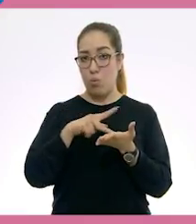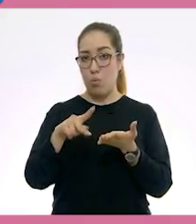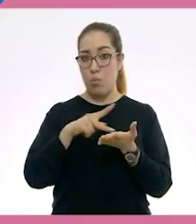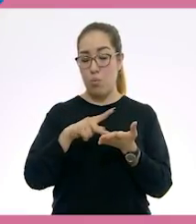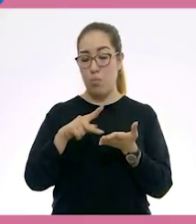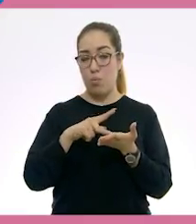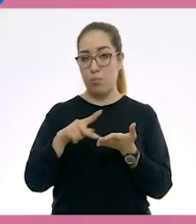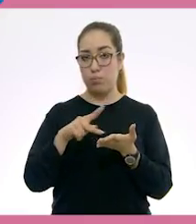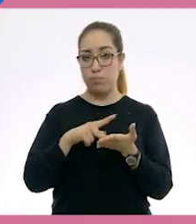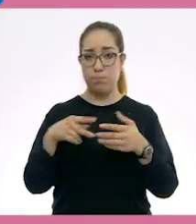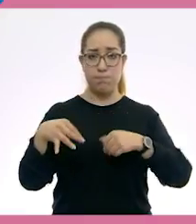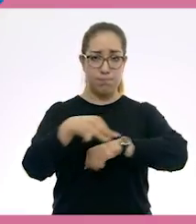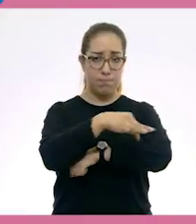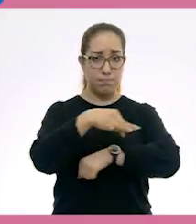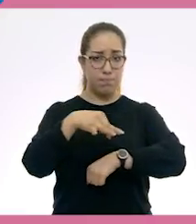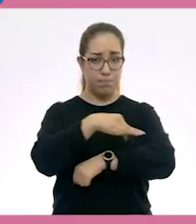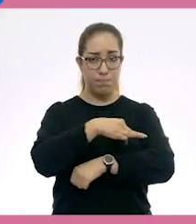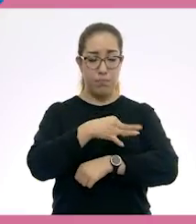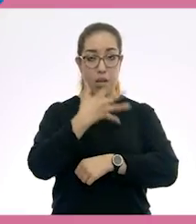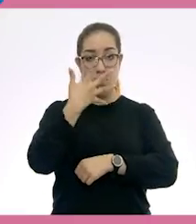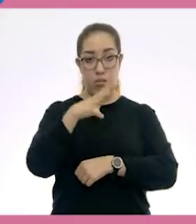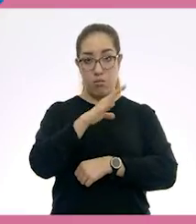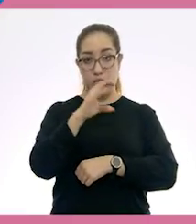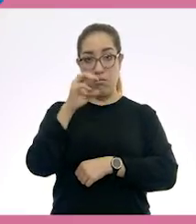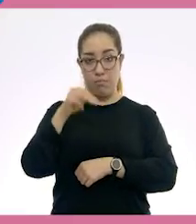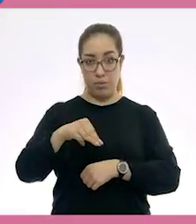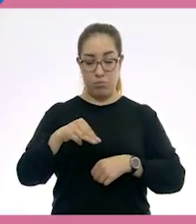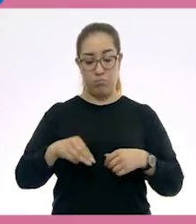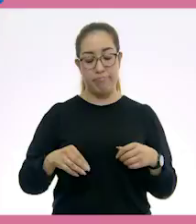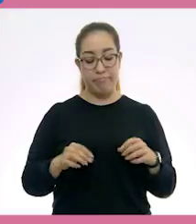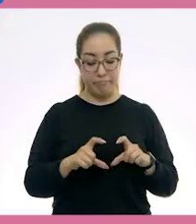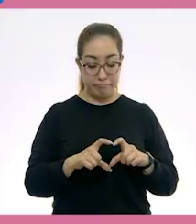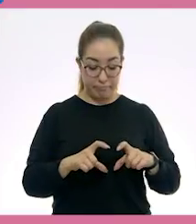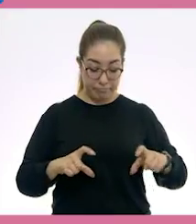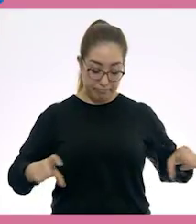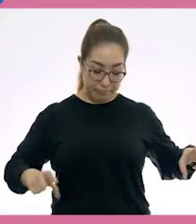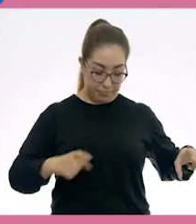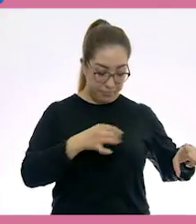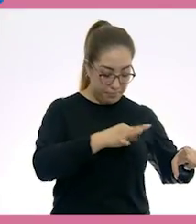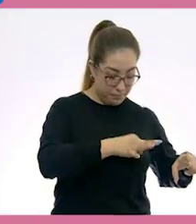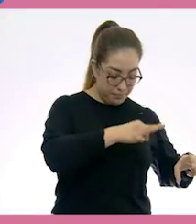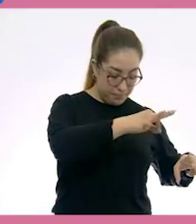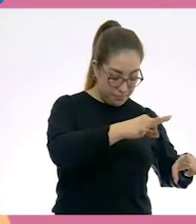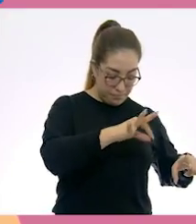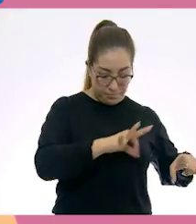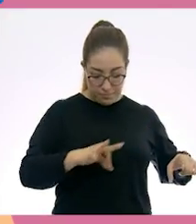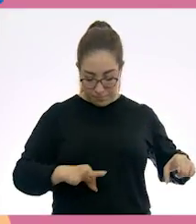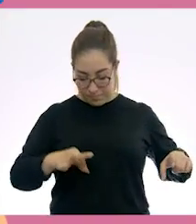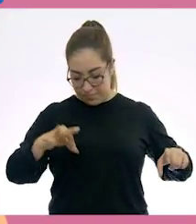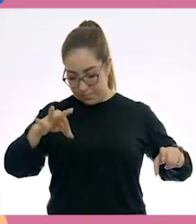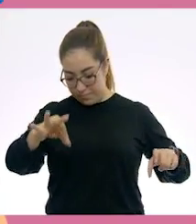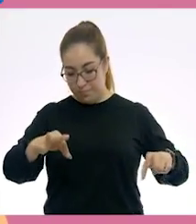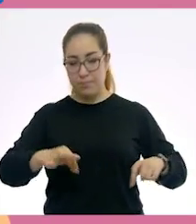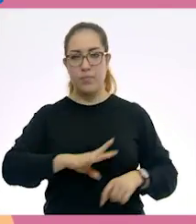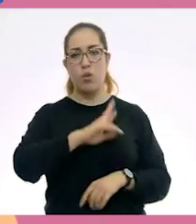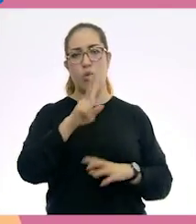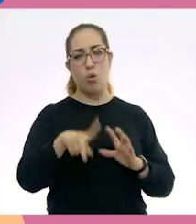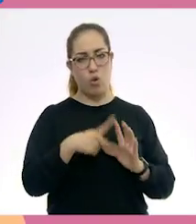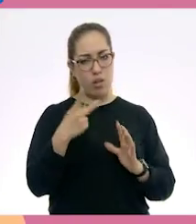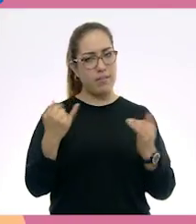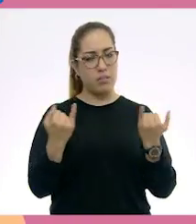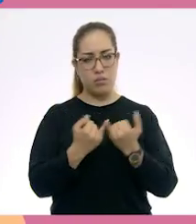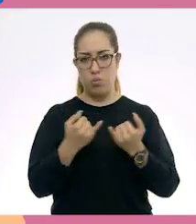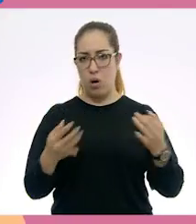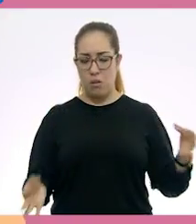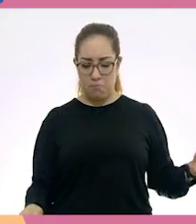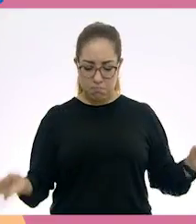con ayuda de la regla, 10 centímetros de largo, partiendo de abajo hacia arriba. Repite el paso